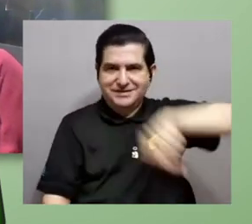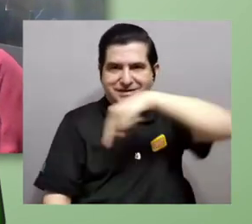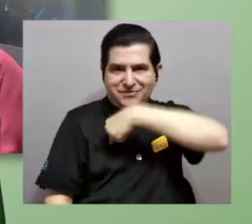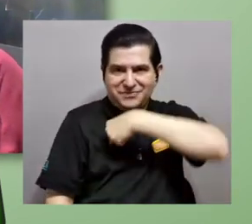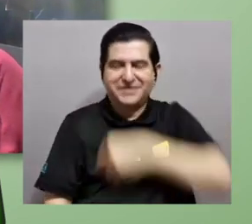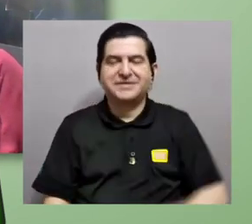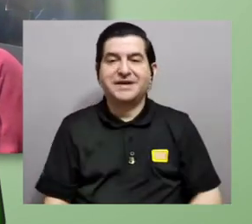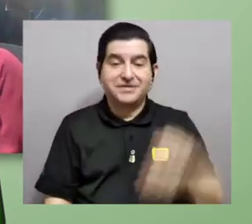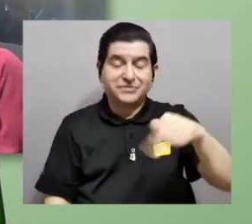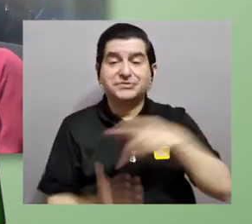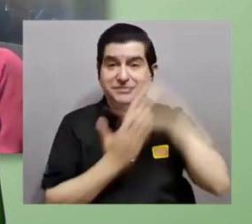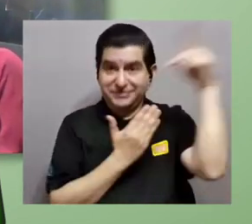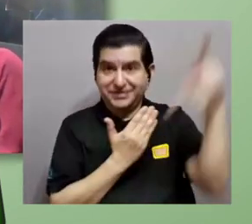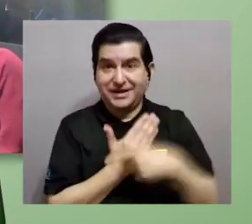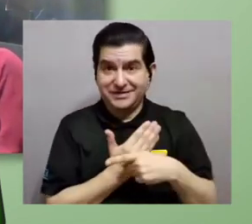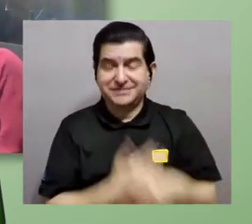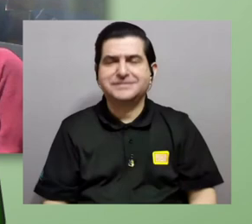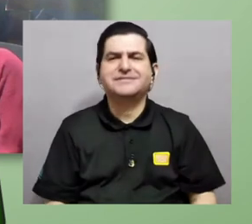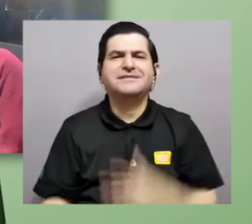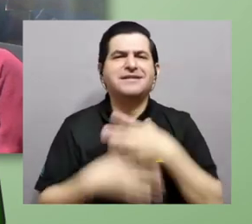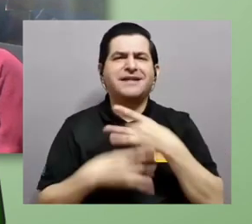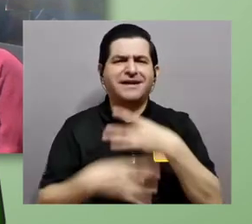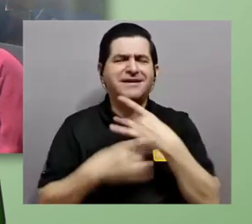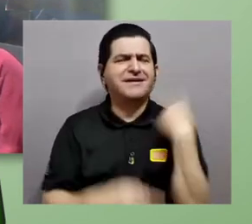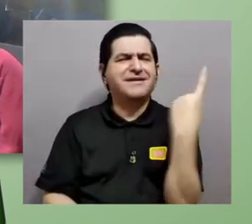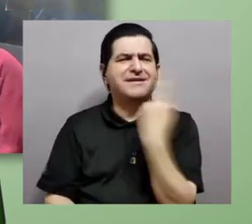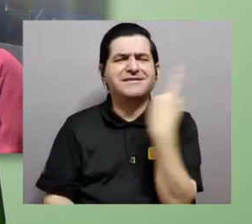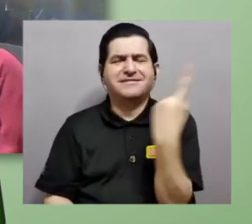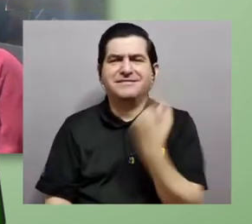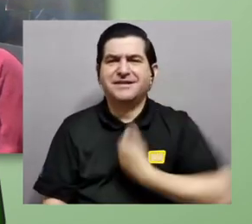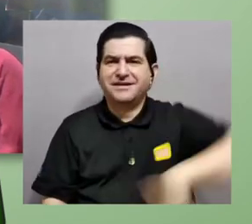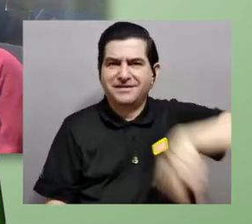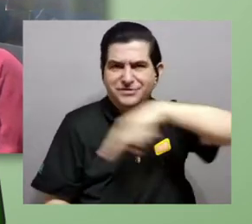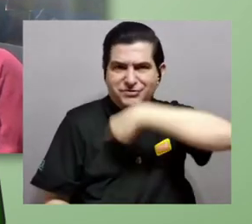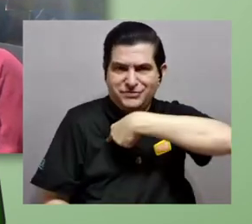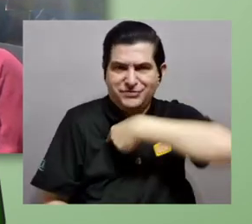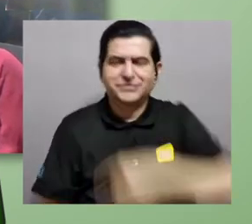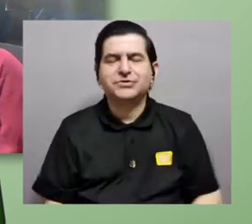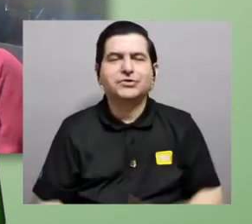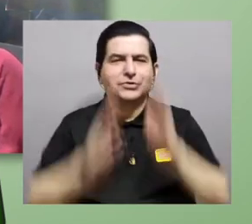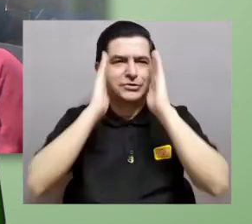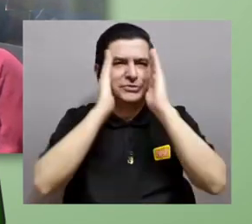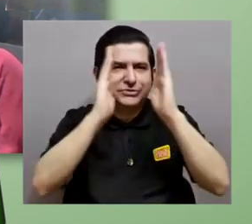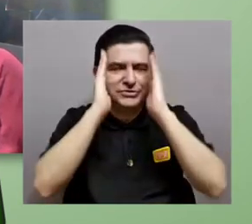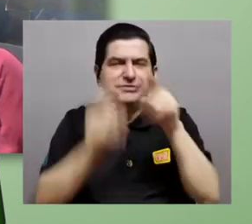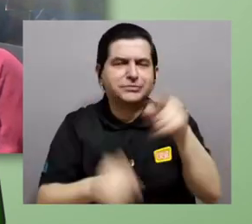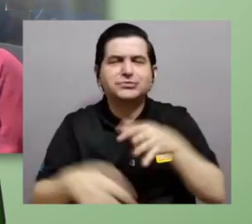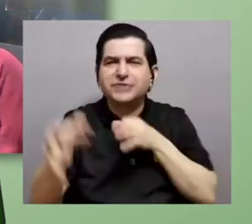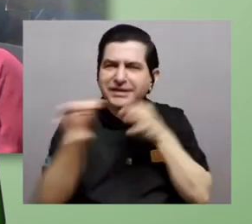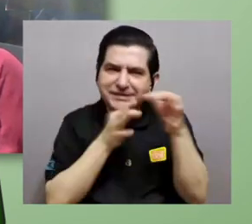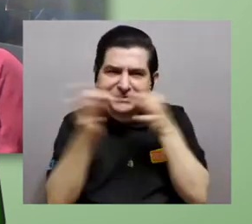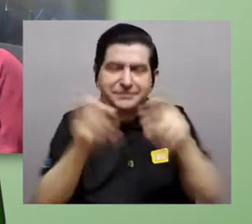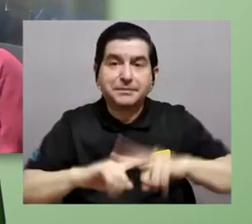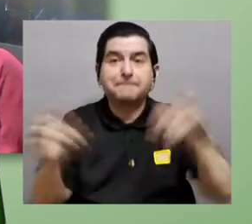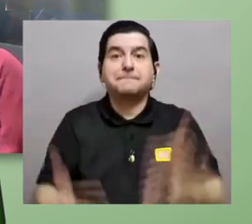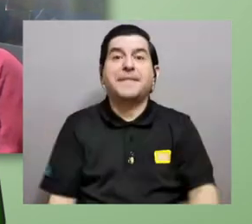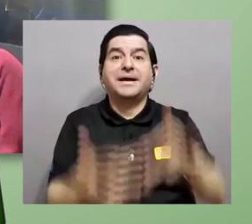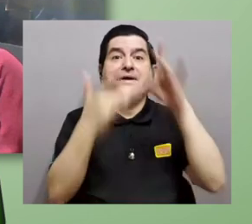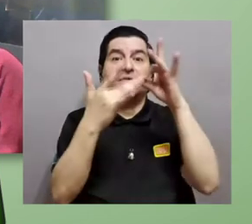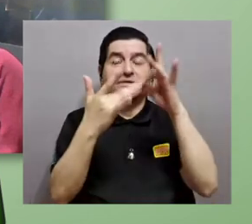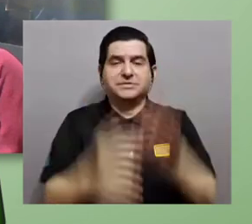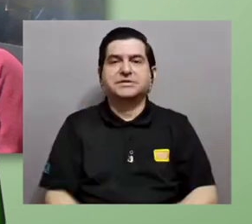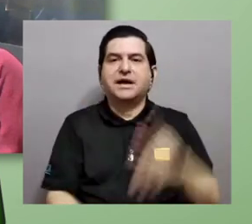por acompañarnos en este espacio el interés siempre aquí ha sido que nosotros escuchemos que ustedes nos